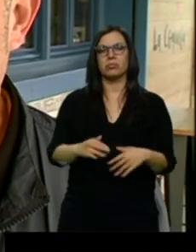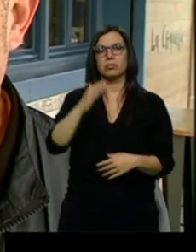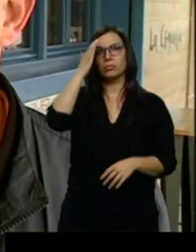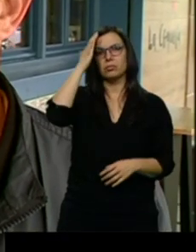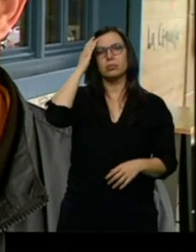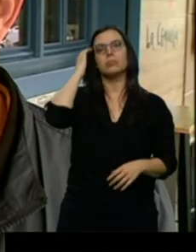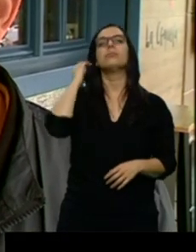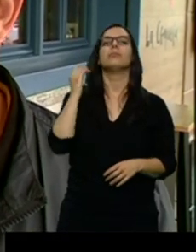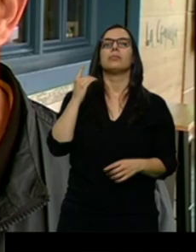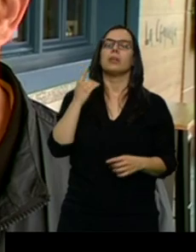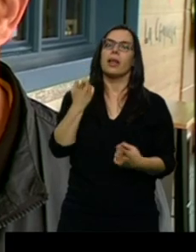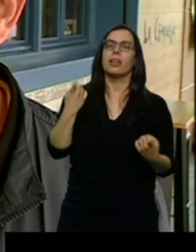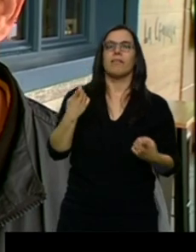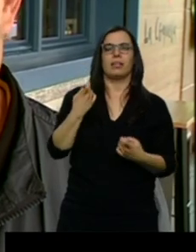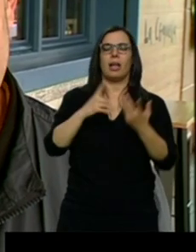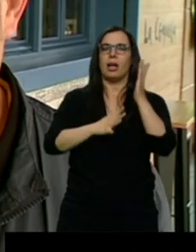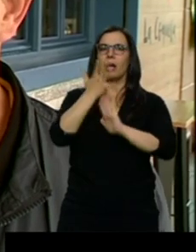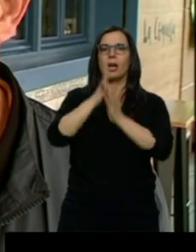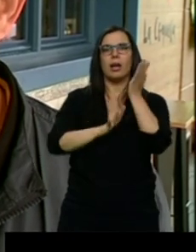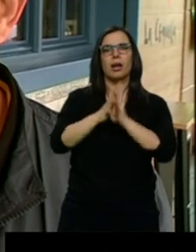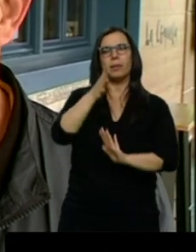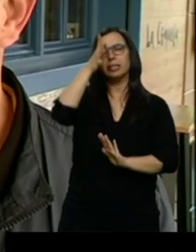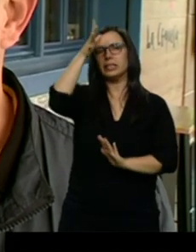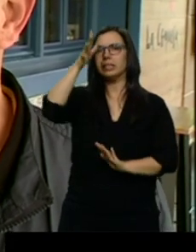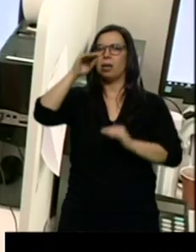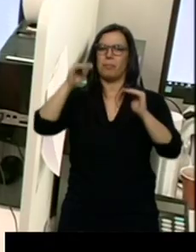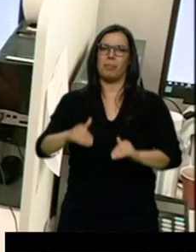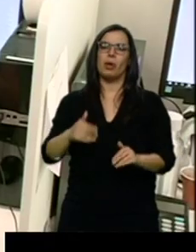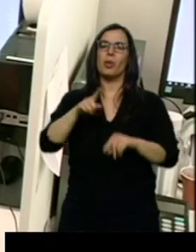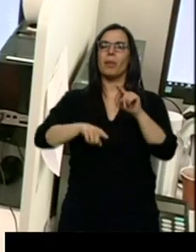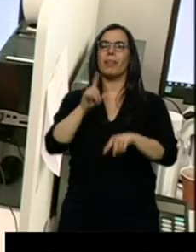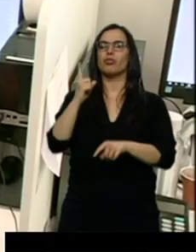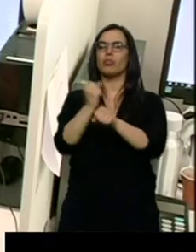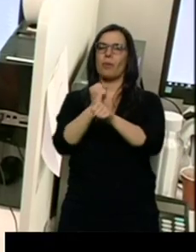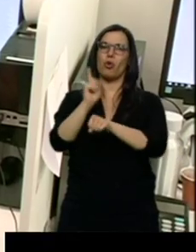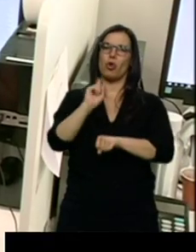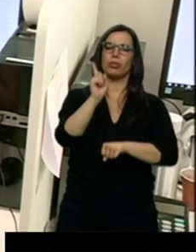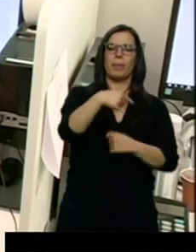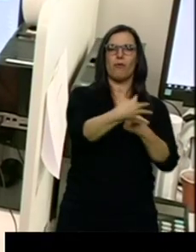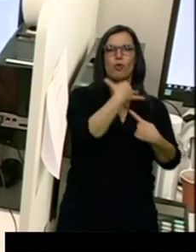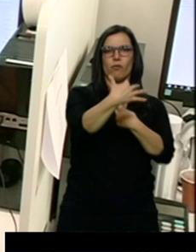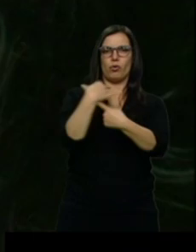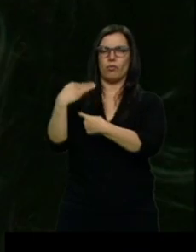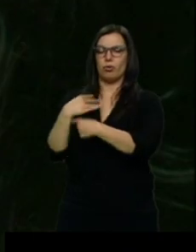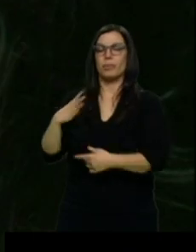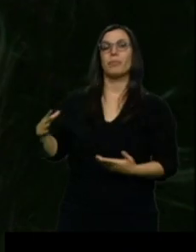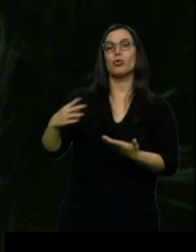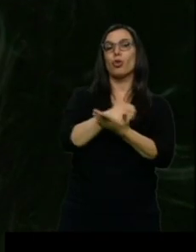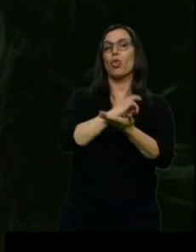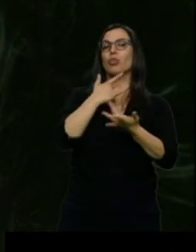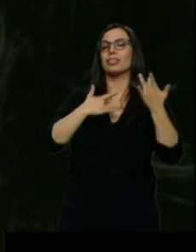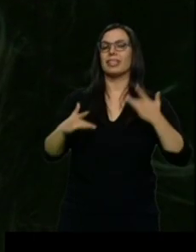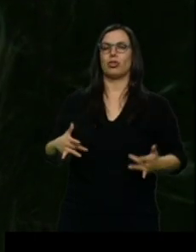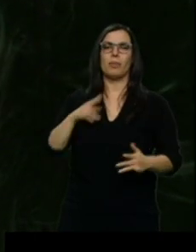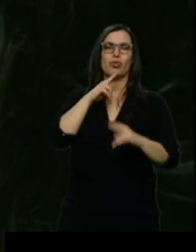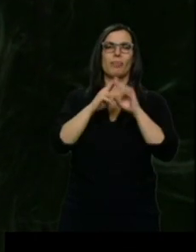quemado. Lo pasa es que no depende del trabajo solo, depende de un montón de circunstancias. Todos ellos son algunos de los síntomas del llamado síndrome del